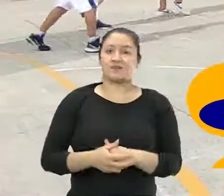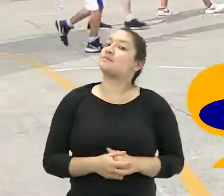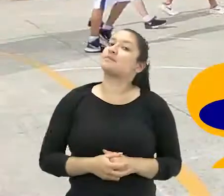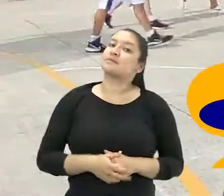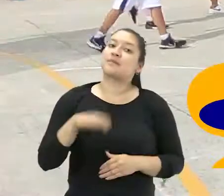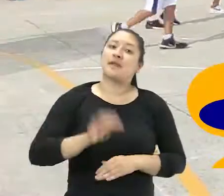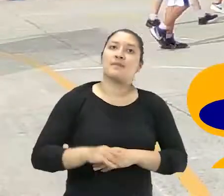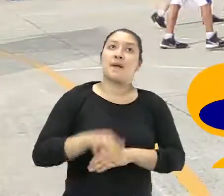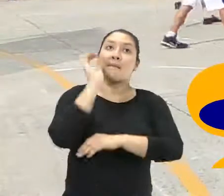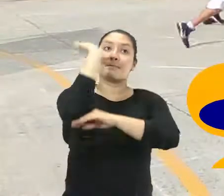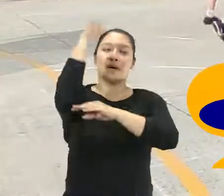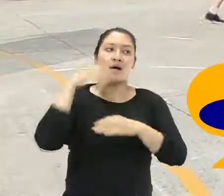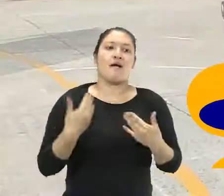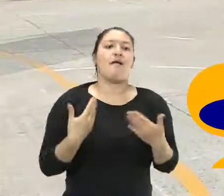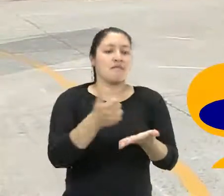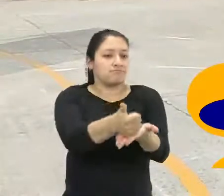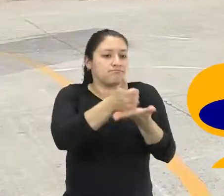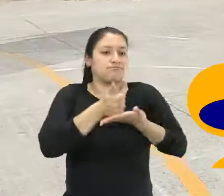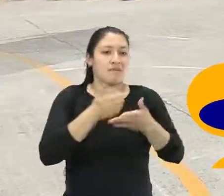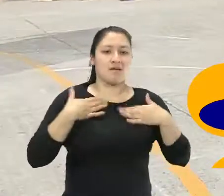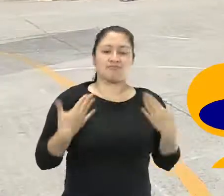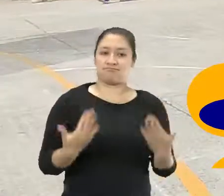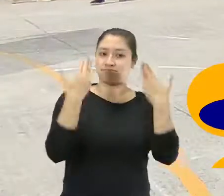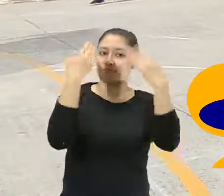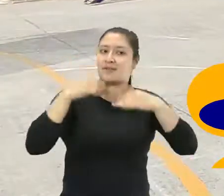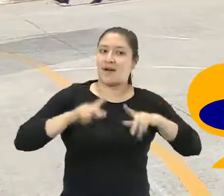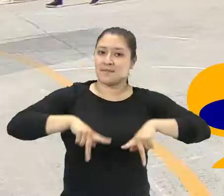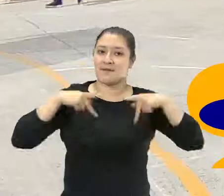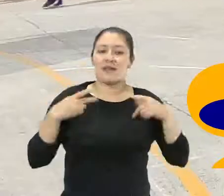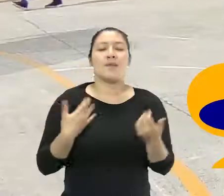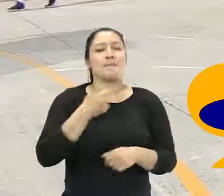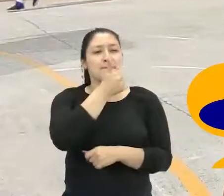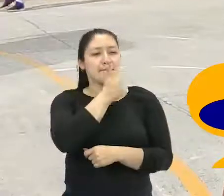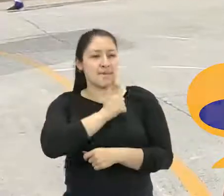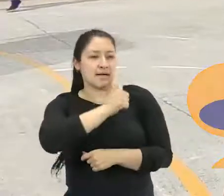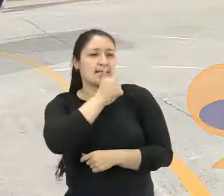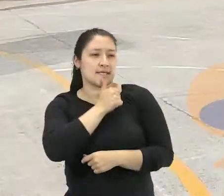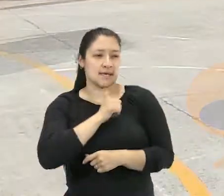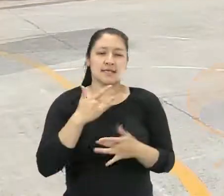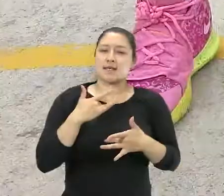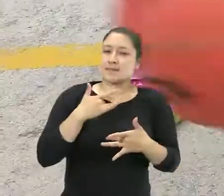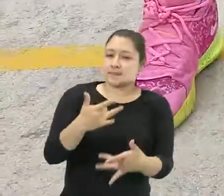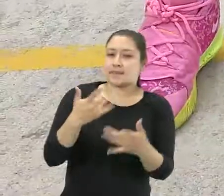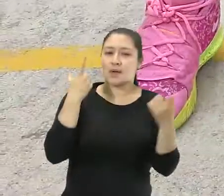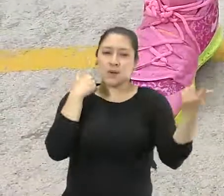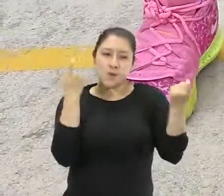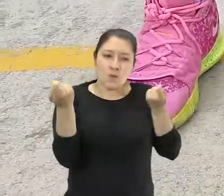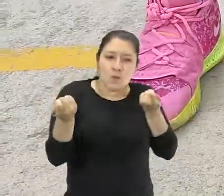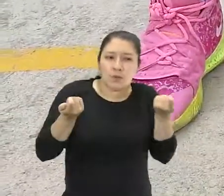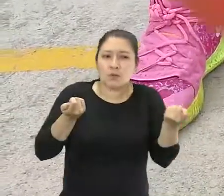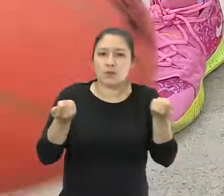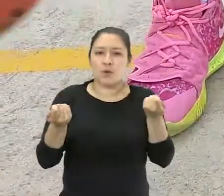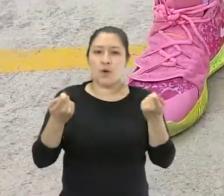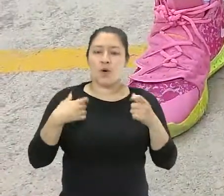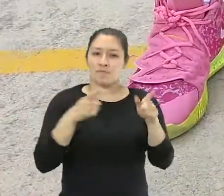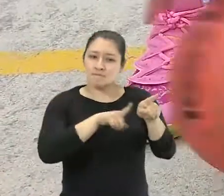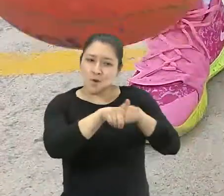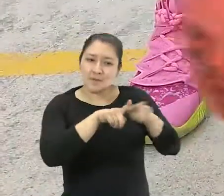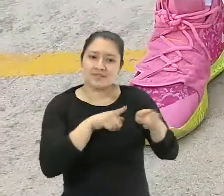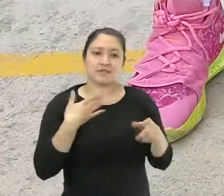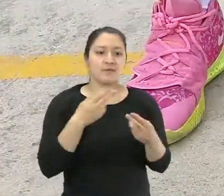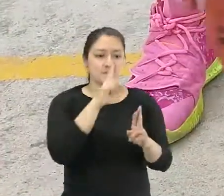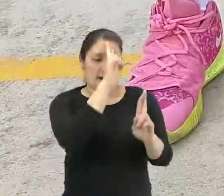ha ayudado en mi vida a en cierto modo ser más tolerante controlarme más ser más